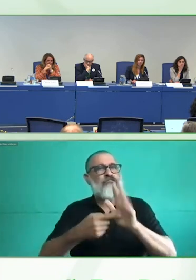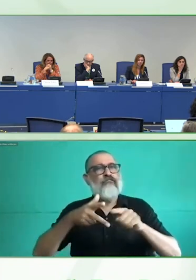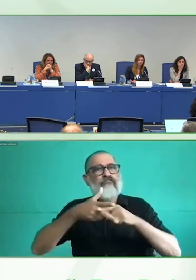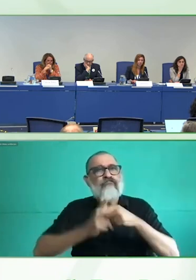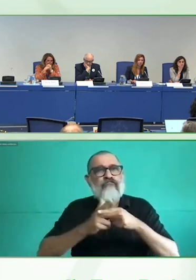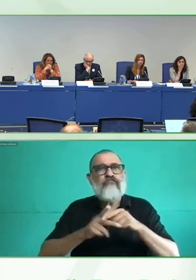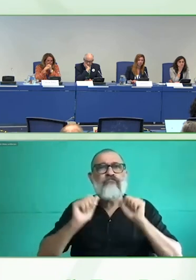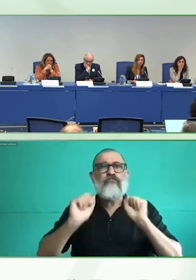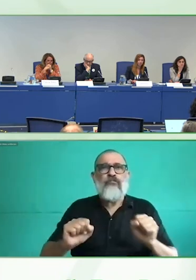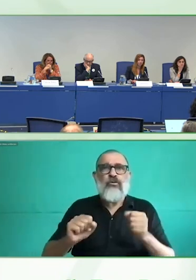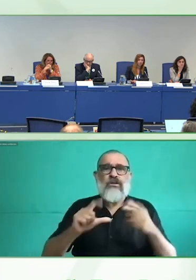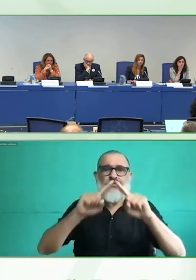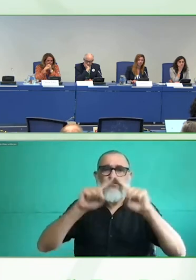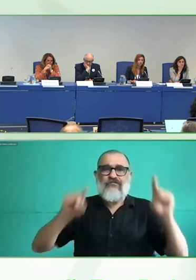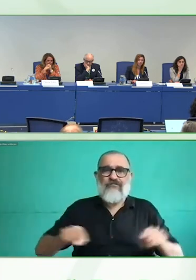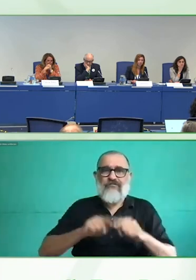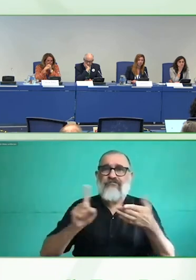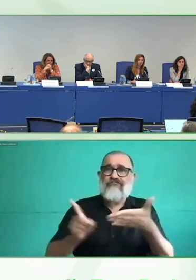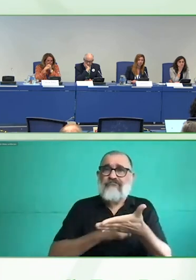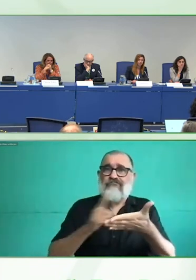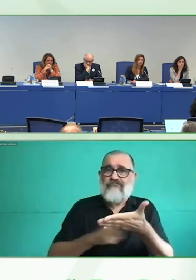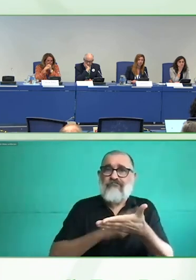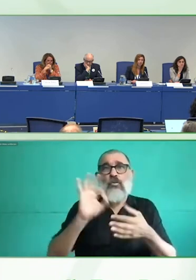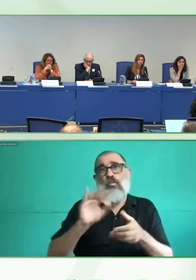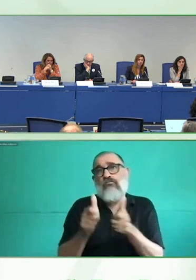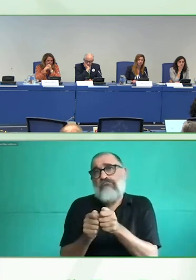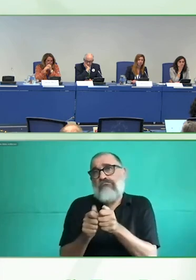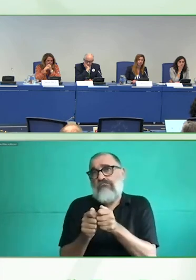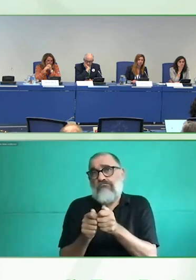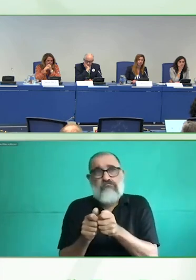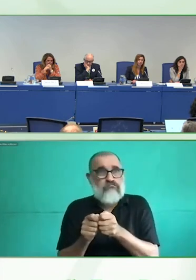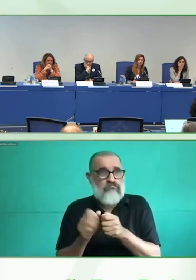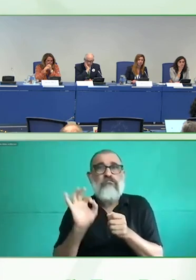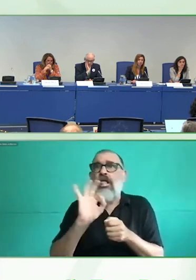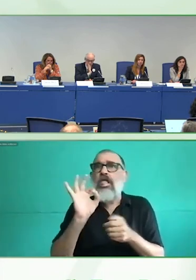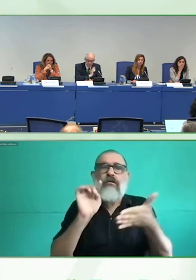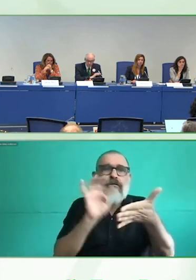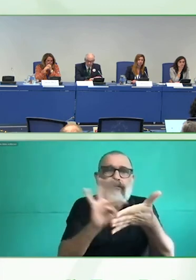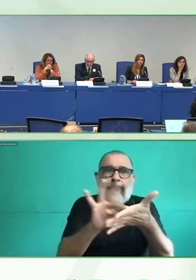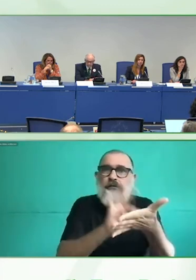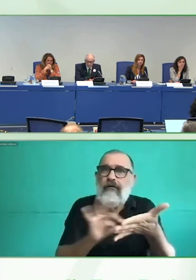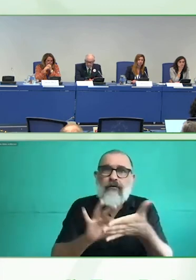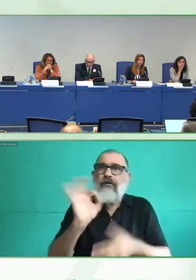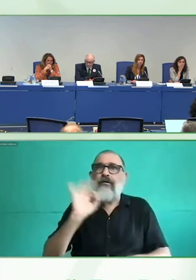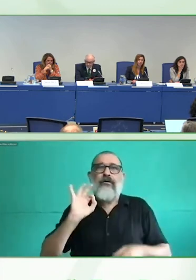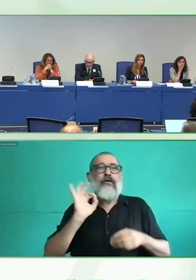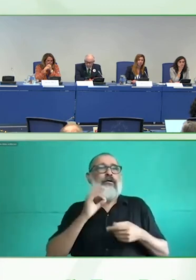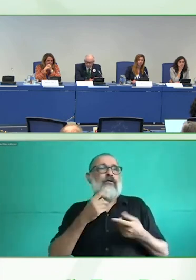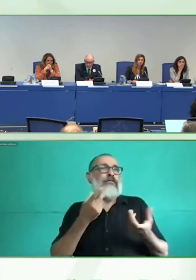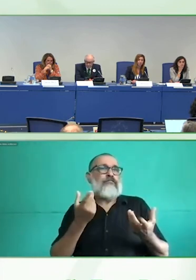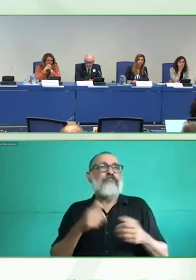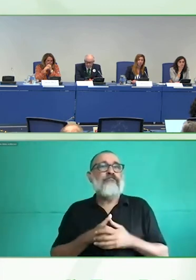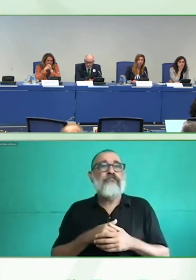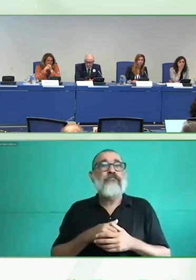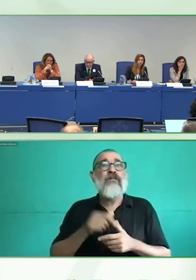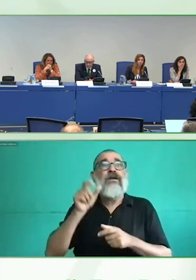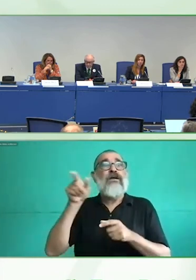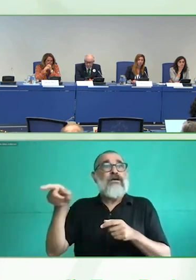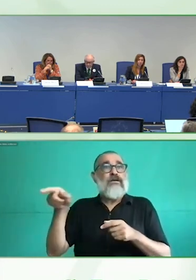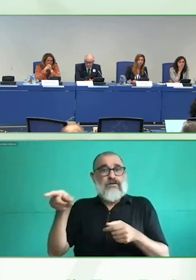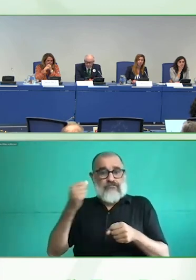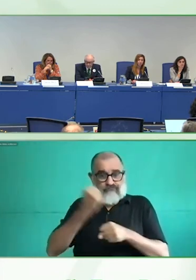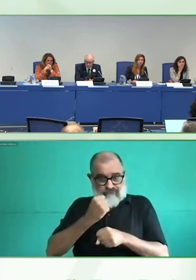con un mouse o teclado tradicional y no pueden utilizar comandos de voz u oculares. A todas las personas